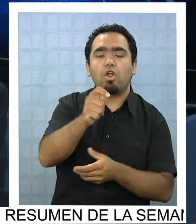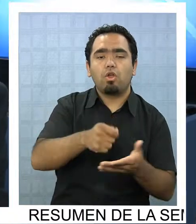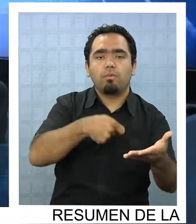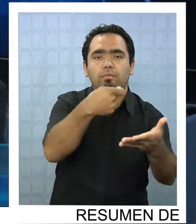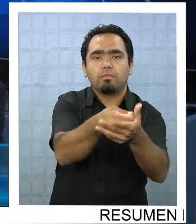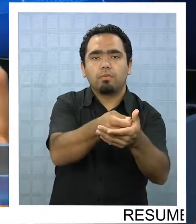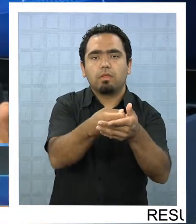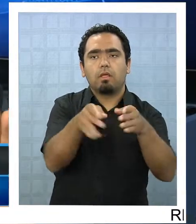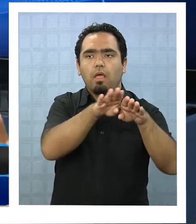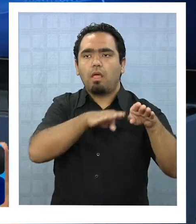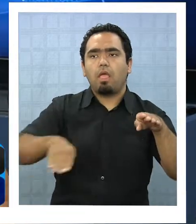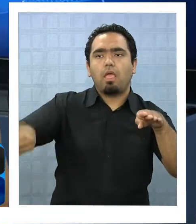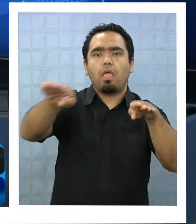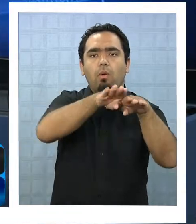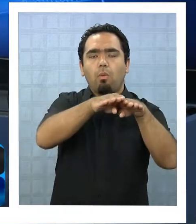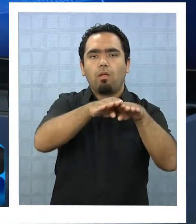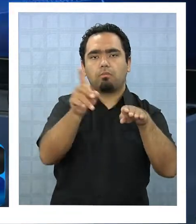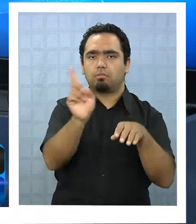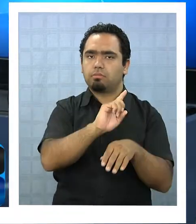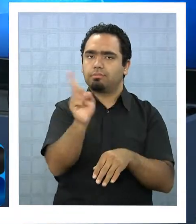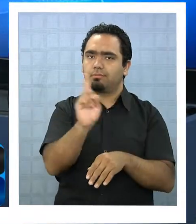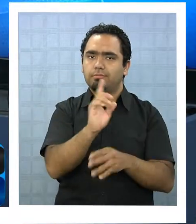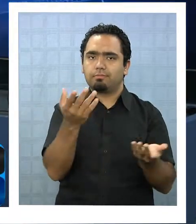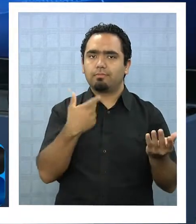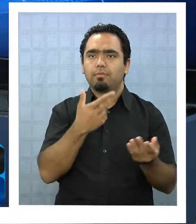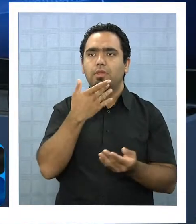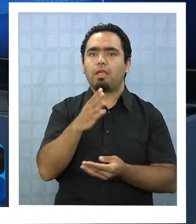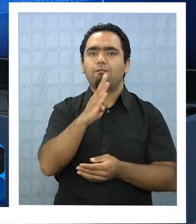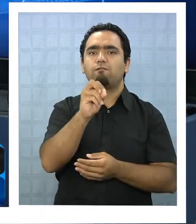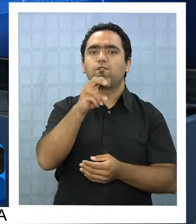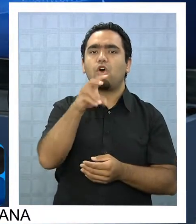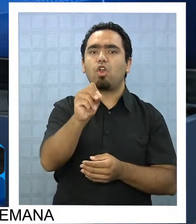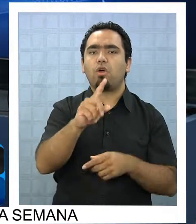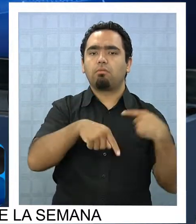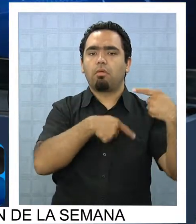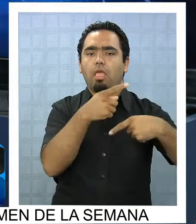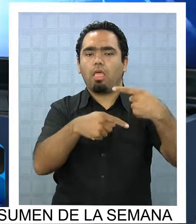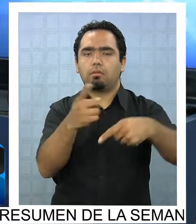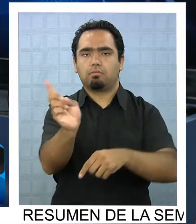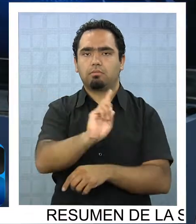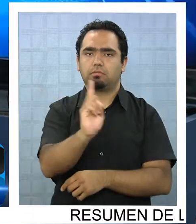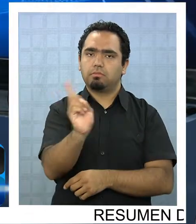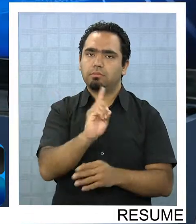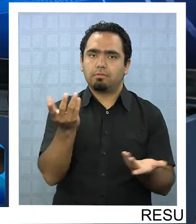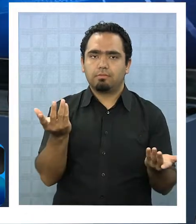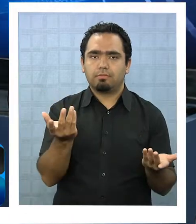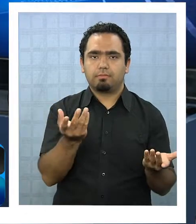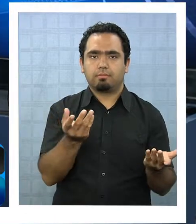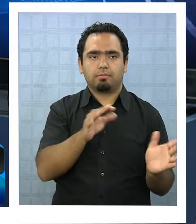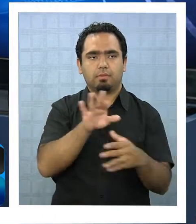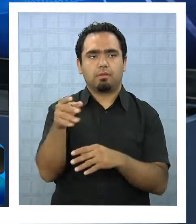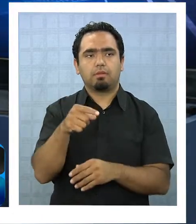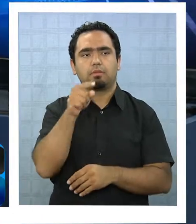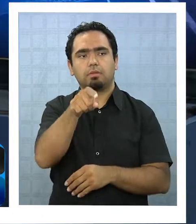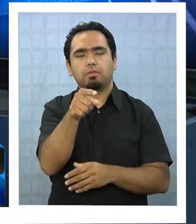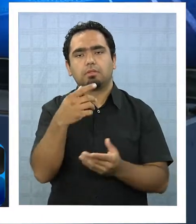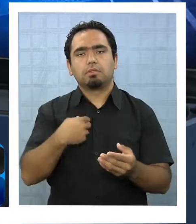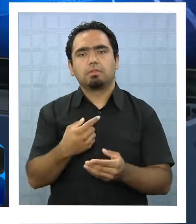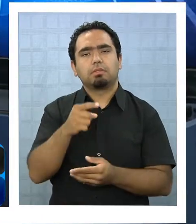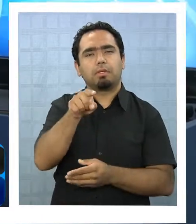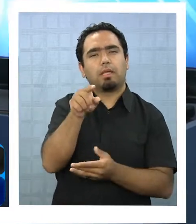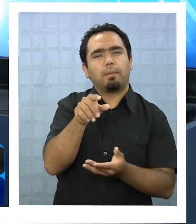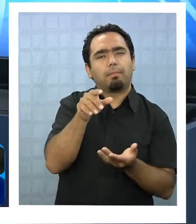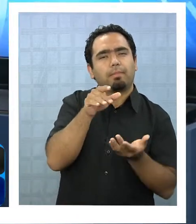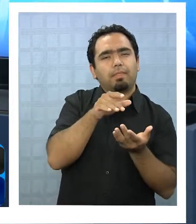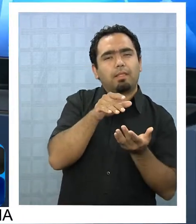disminuye la desigualdad por una razón muy simple el bono no se hereda entonces se requiere subsidio a la demanda o a la oferta esto es tema muy